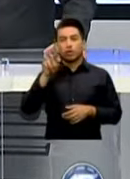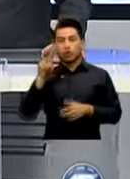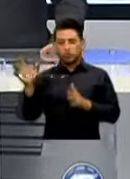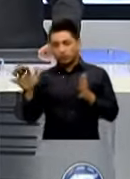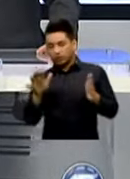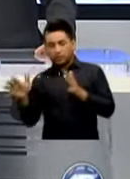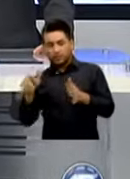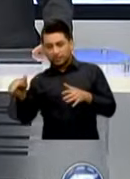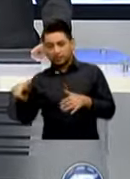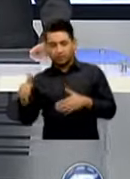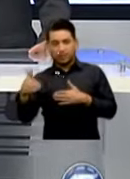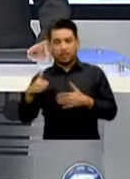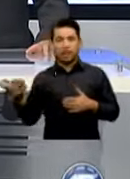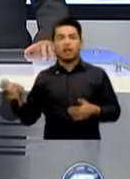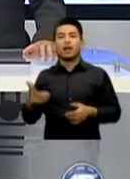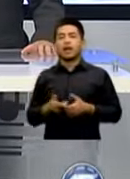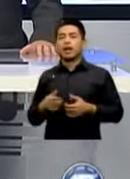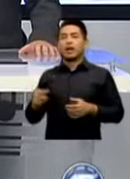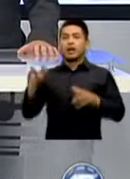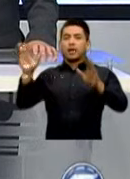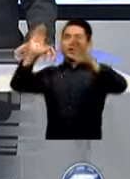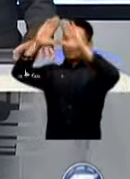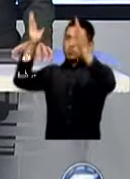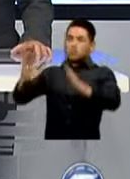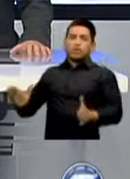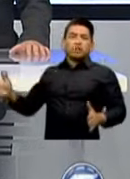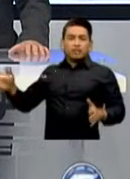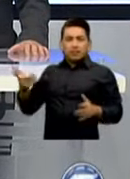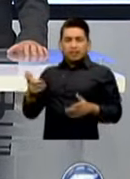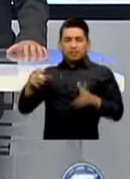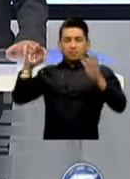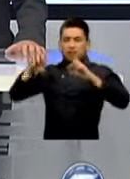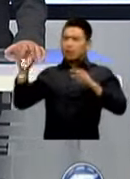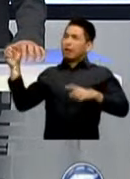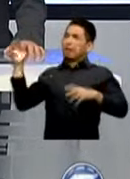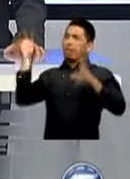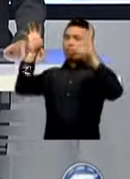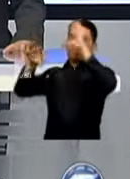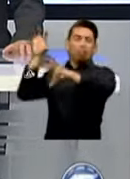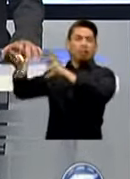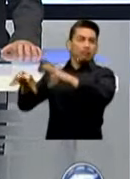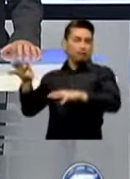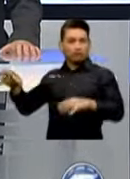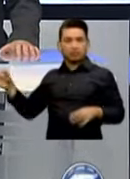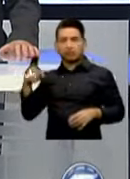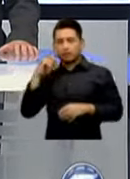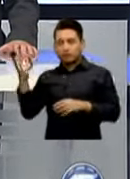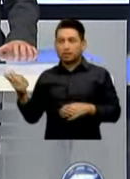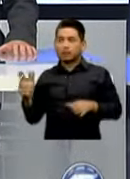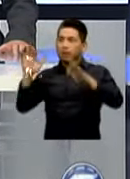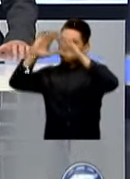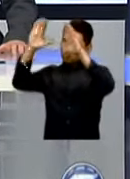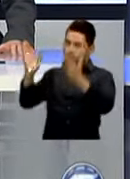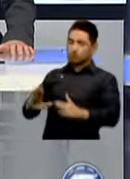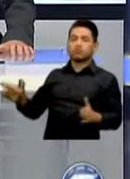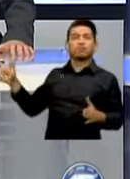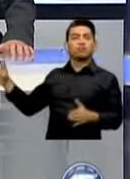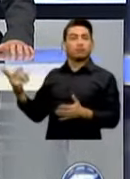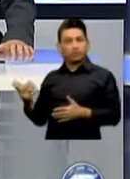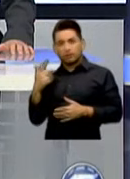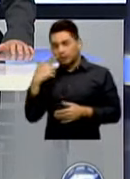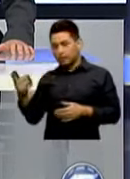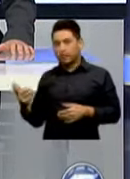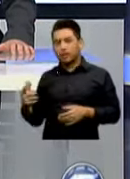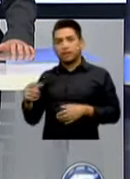Vándalos María René De hecho Estos mismos Vándalos Dañaron Mucho El Monumento Que Se Resguarda Dentro De Este Icónico